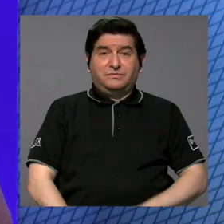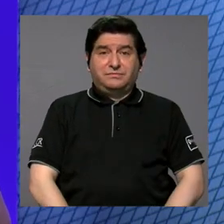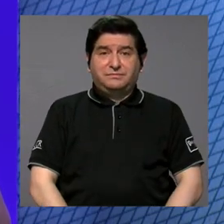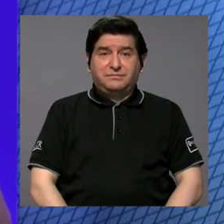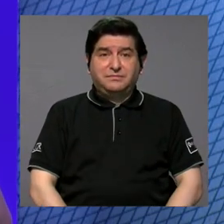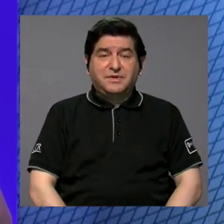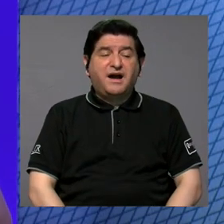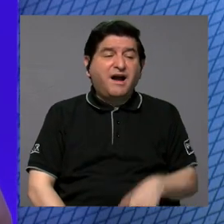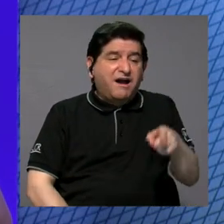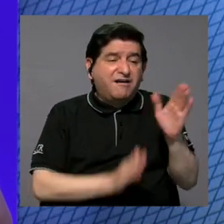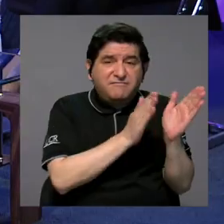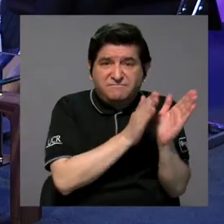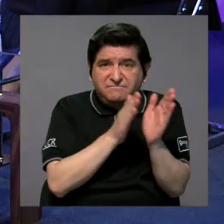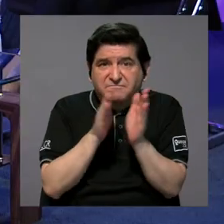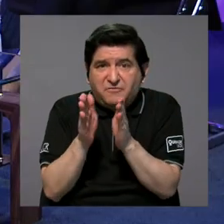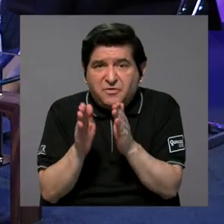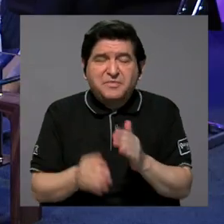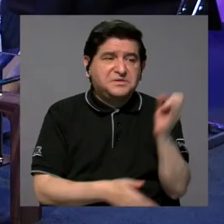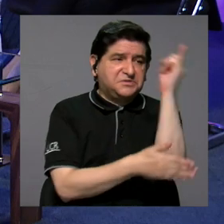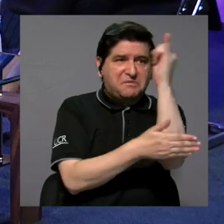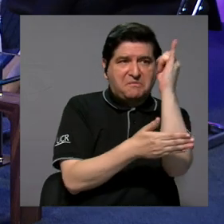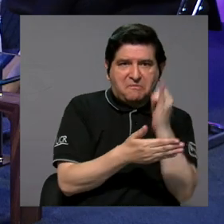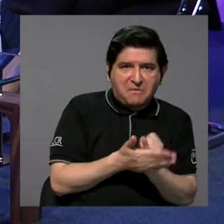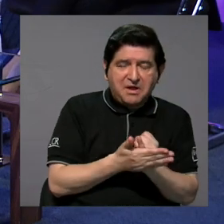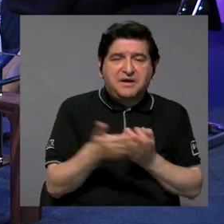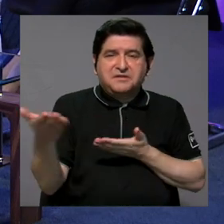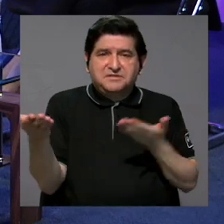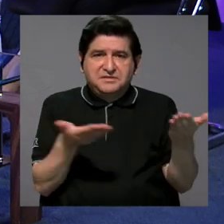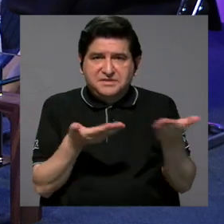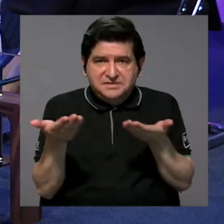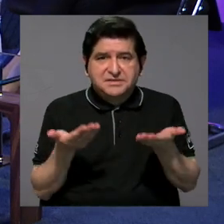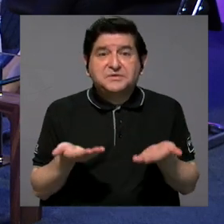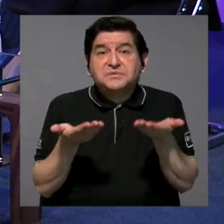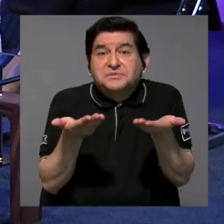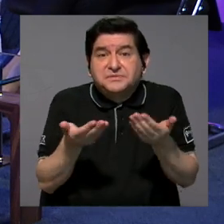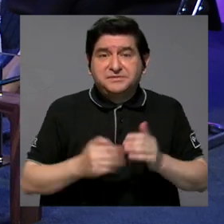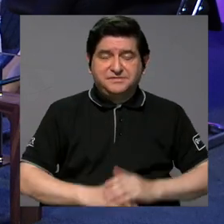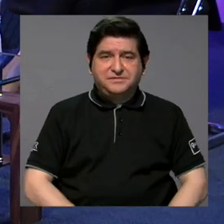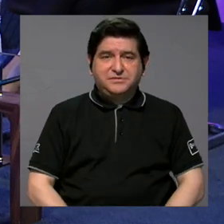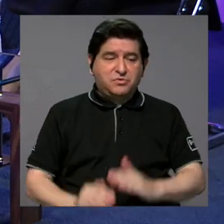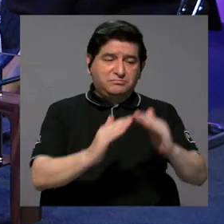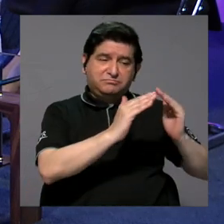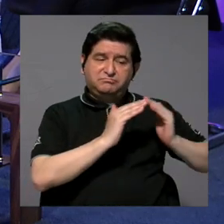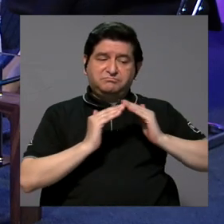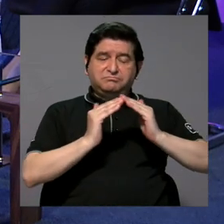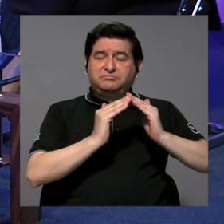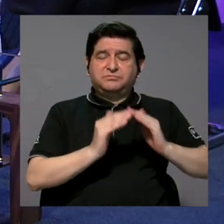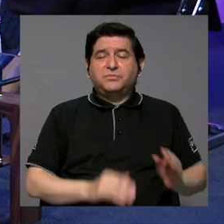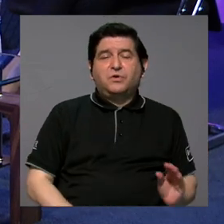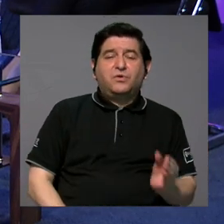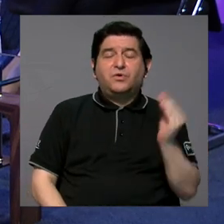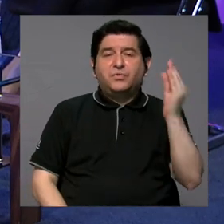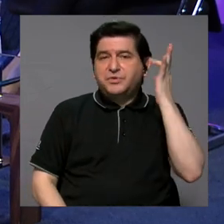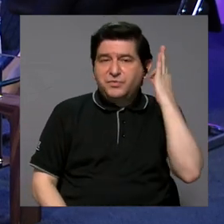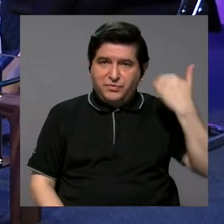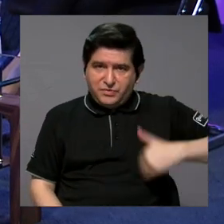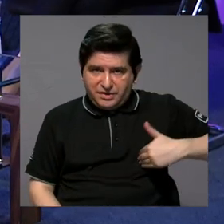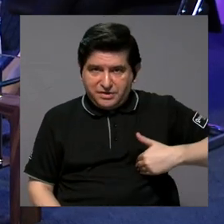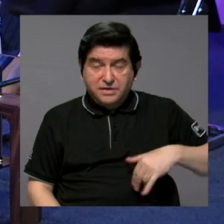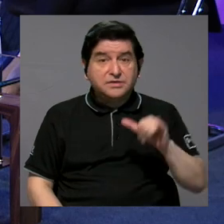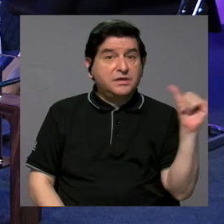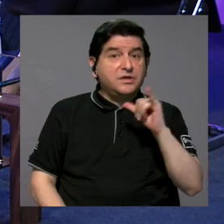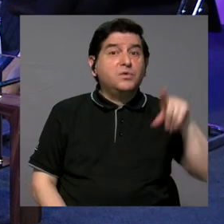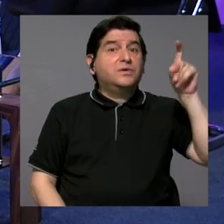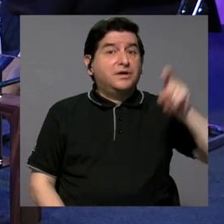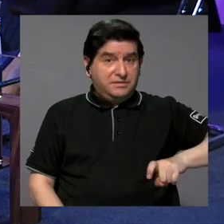la parte formativa, la parte artística se ponga al servicio de la comunidad o de los chicos y chicas, sino que también